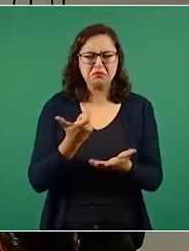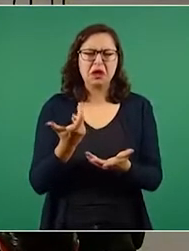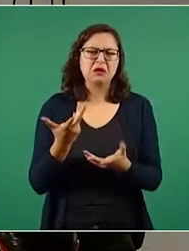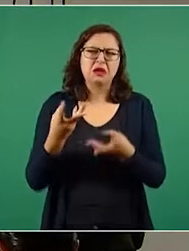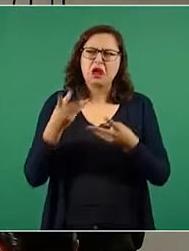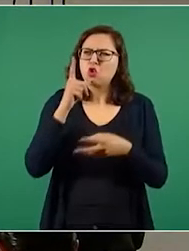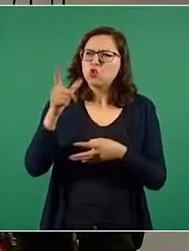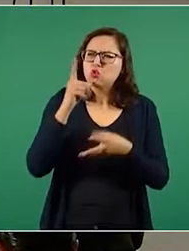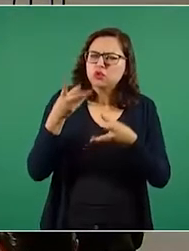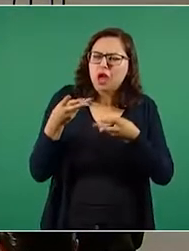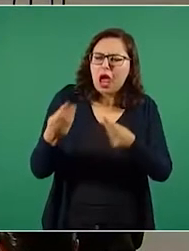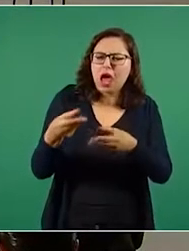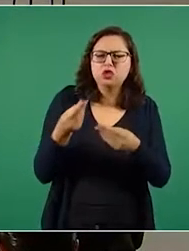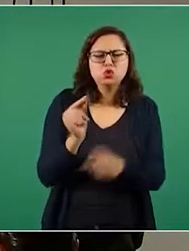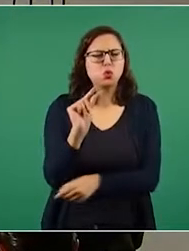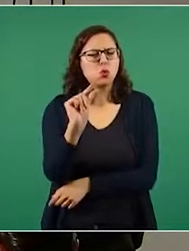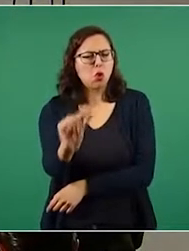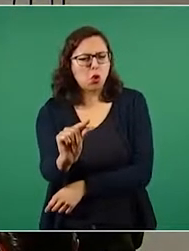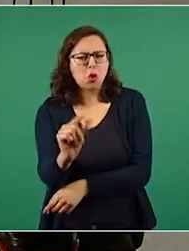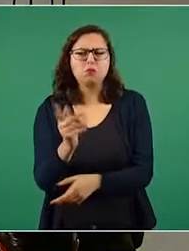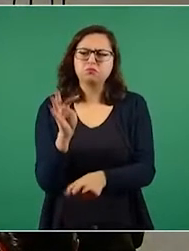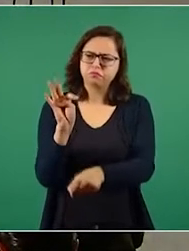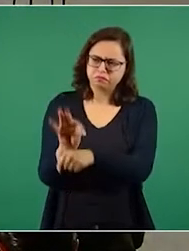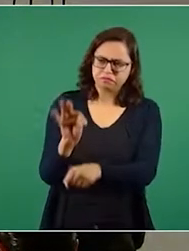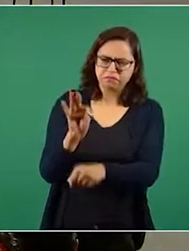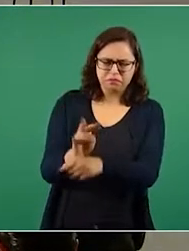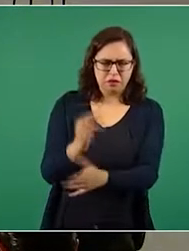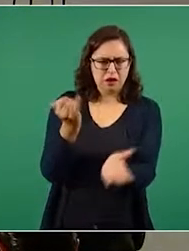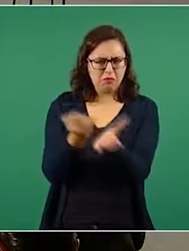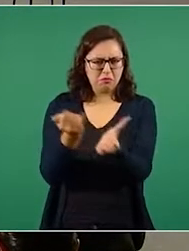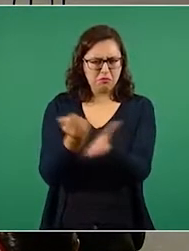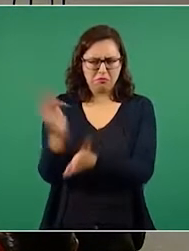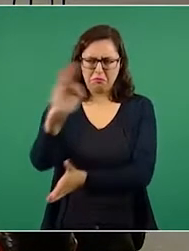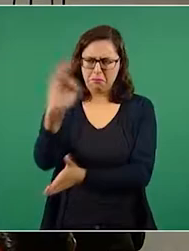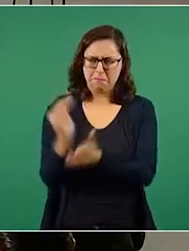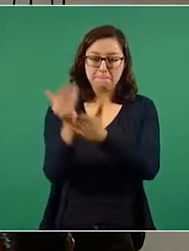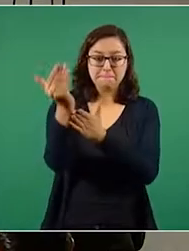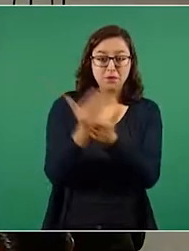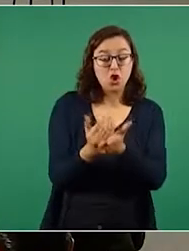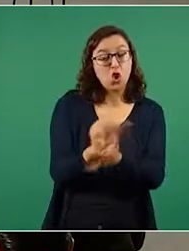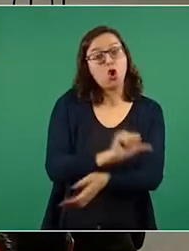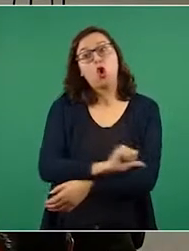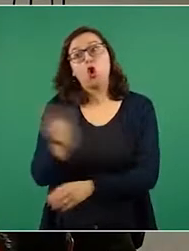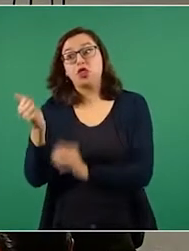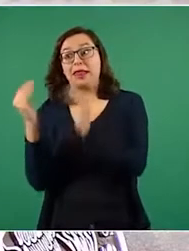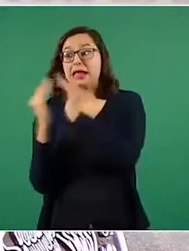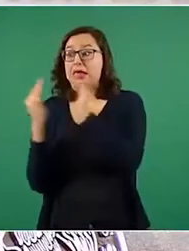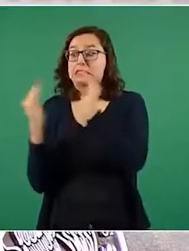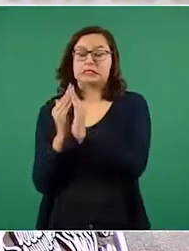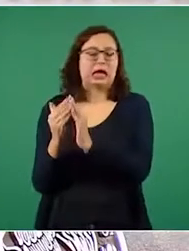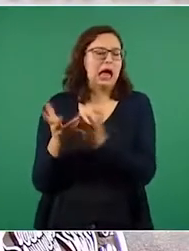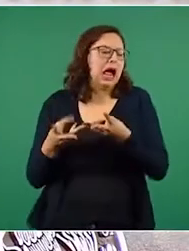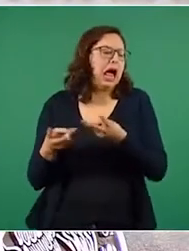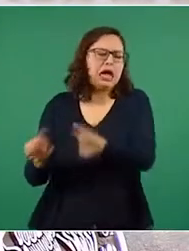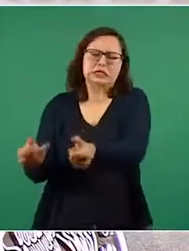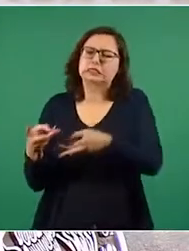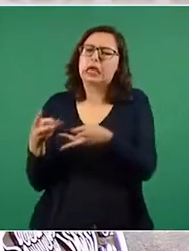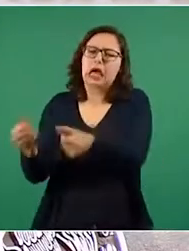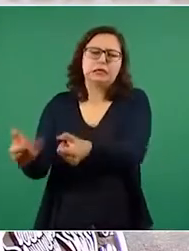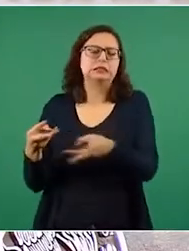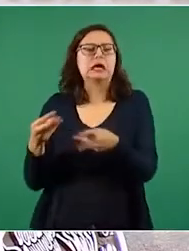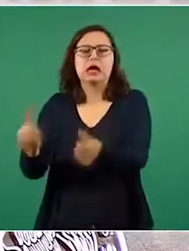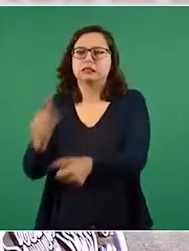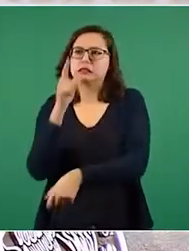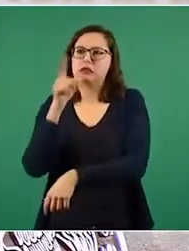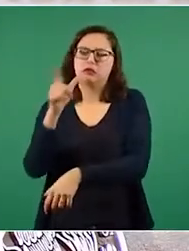de alto consumo, que no reciben subsidio. La nota de reforma se refiere a las tarifas de alto consumo que se pagan